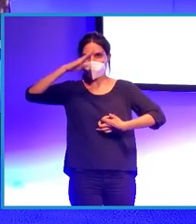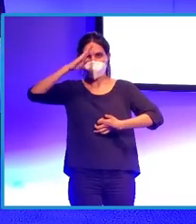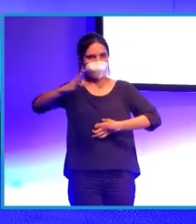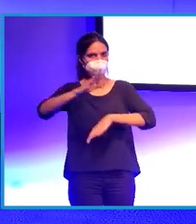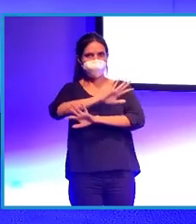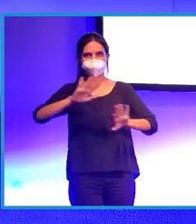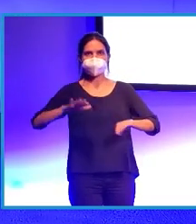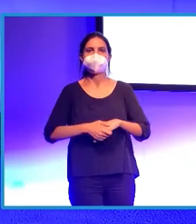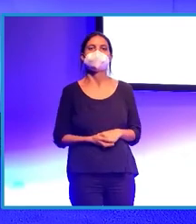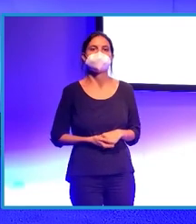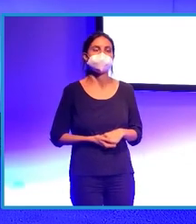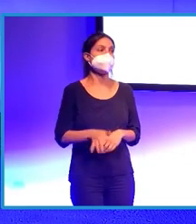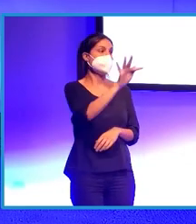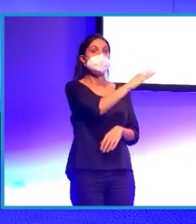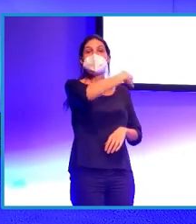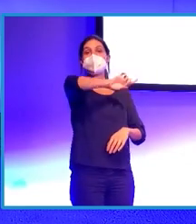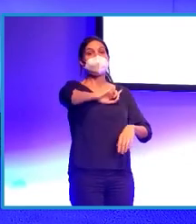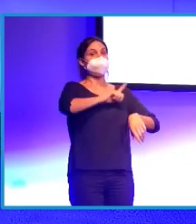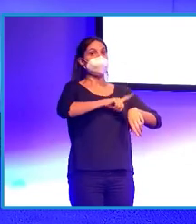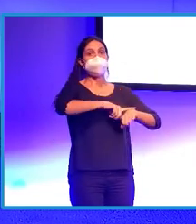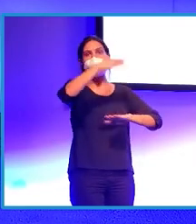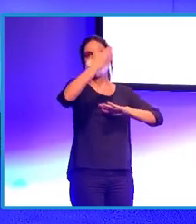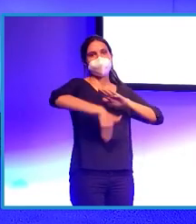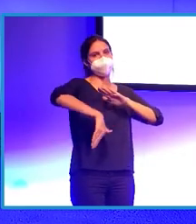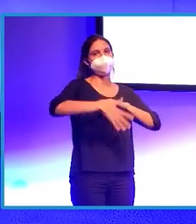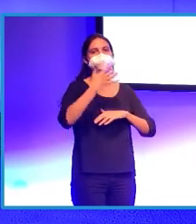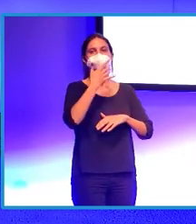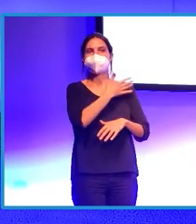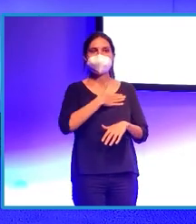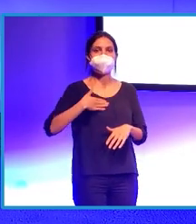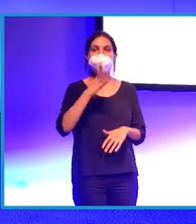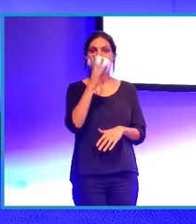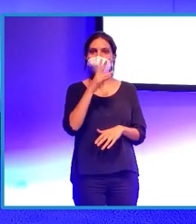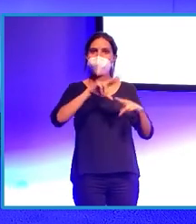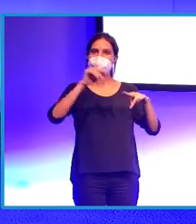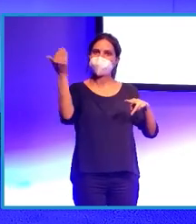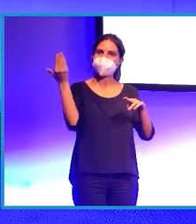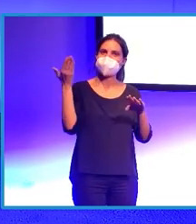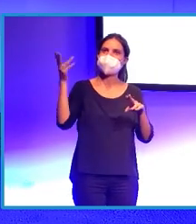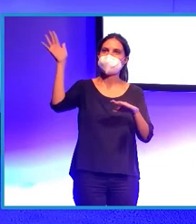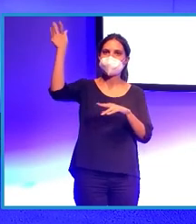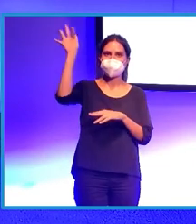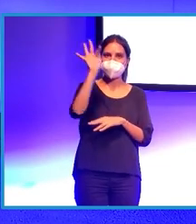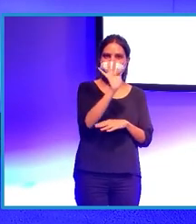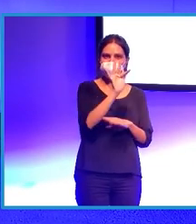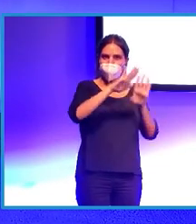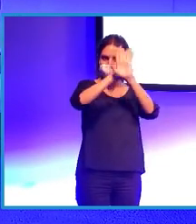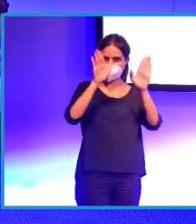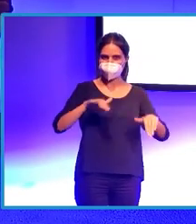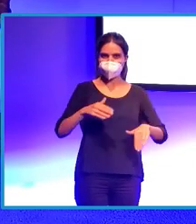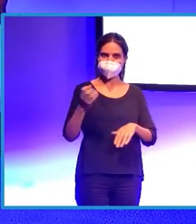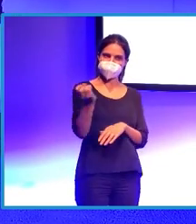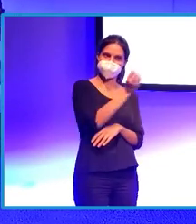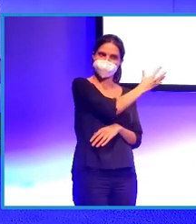Pues hasta aquí llegó nuestro tiempo. Si quieren ahora les dejamos con el vídeo del final, que es